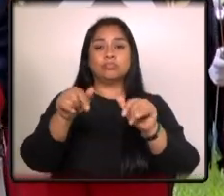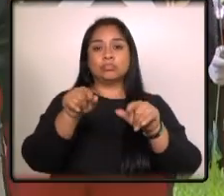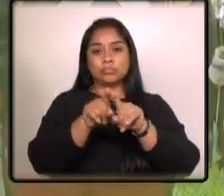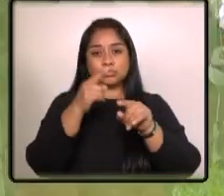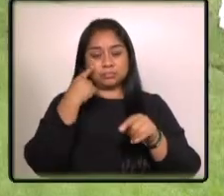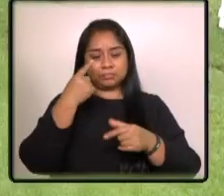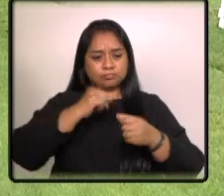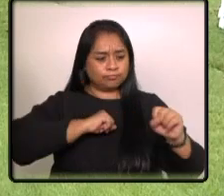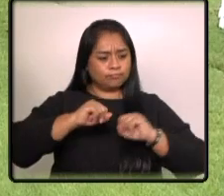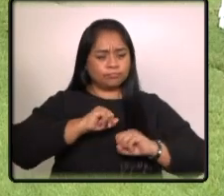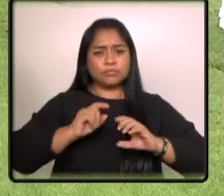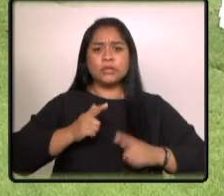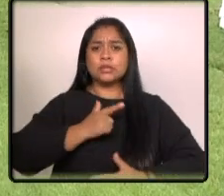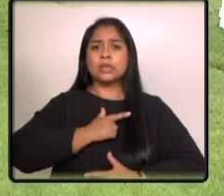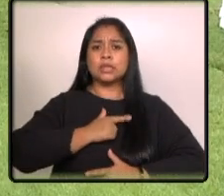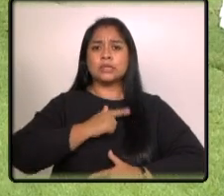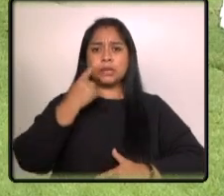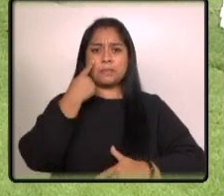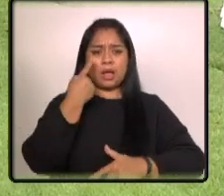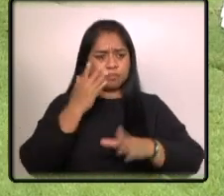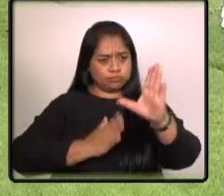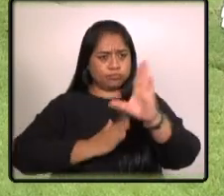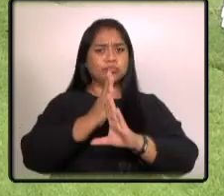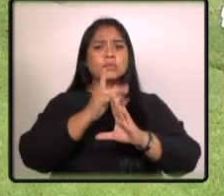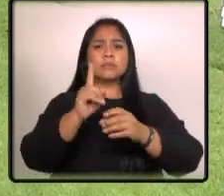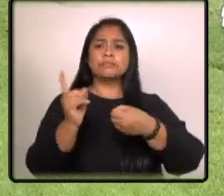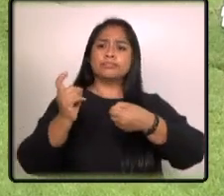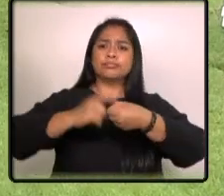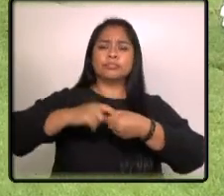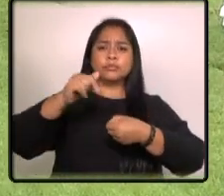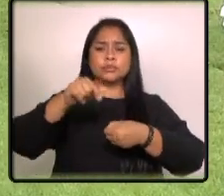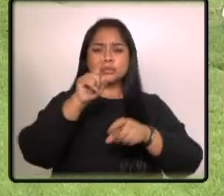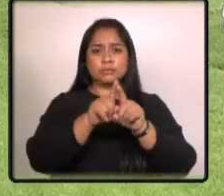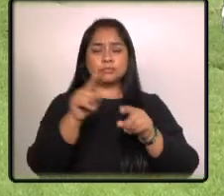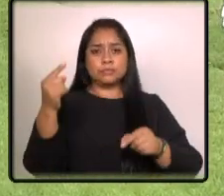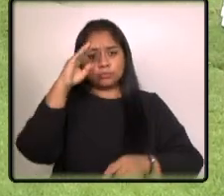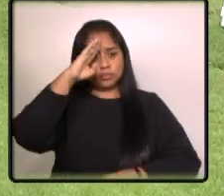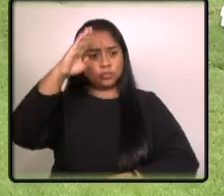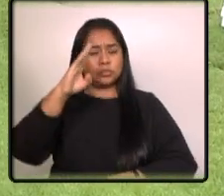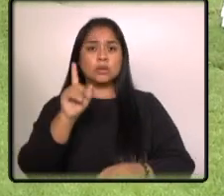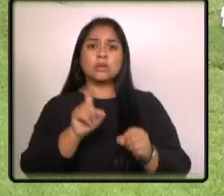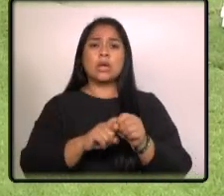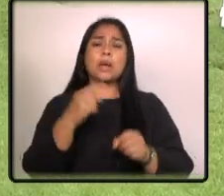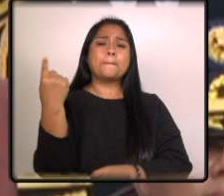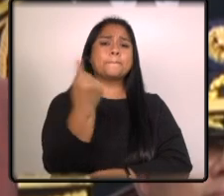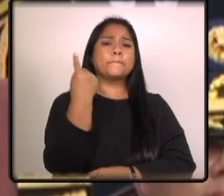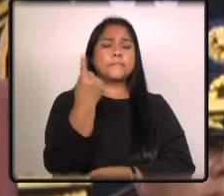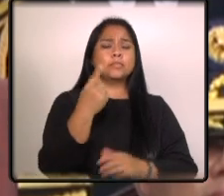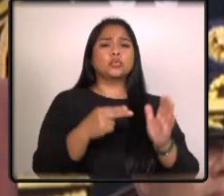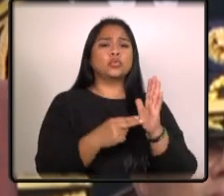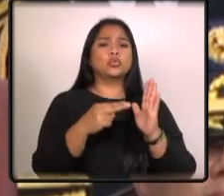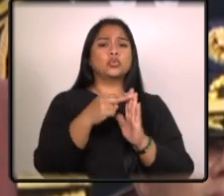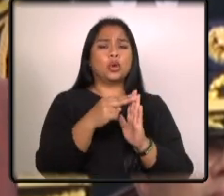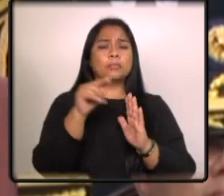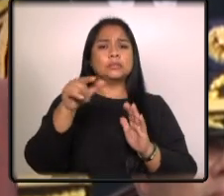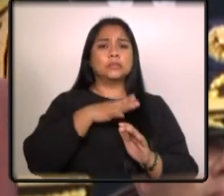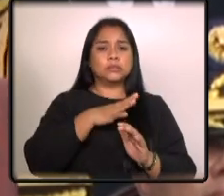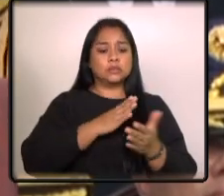para promover el estricto apego de sus integrantes a los principios y normas que rigen los derechos humanos,